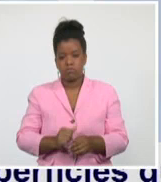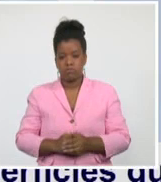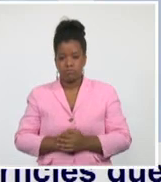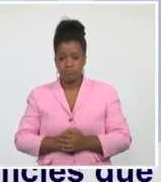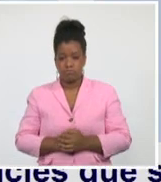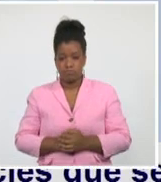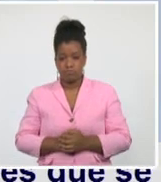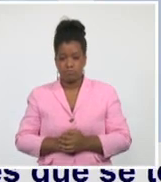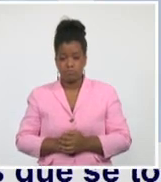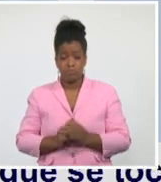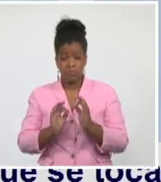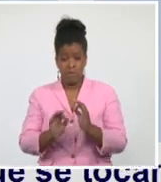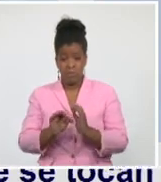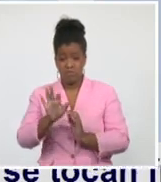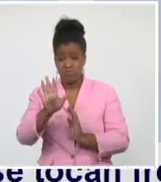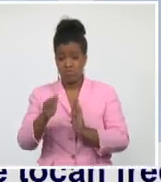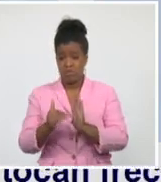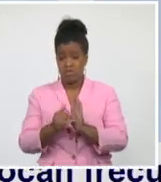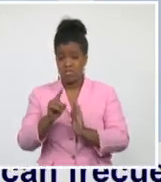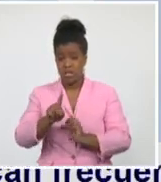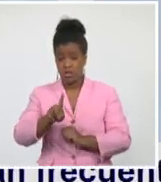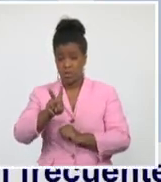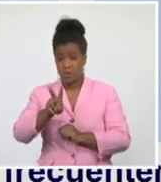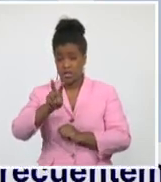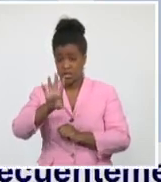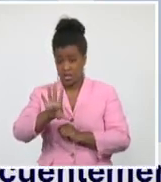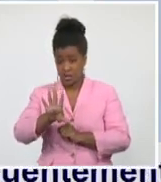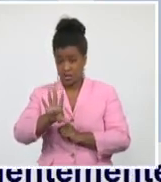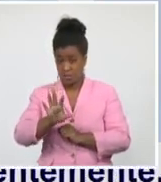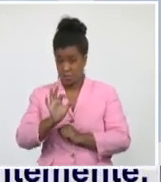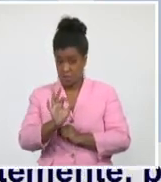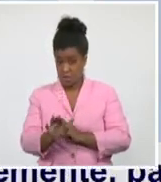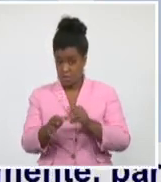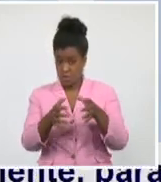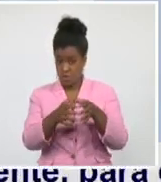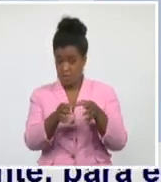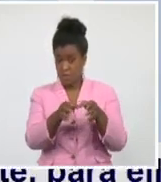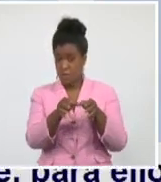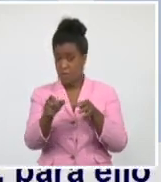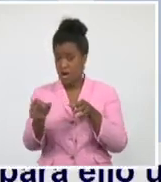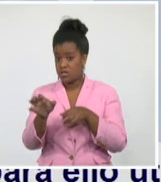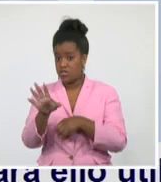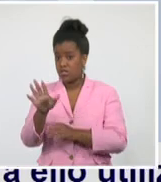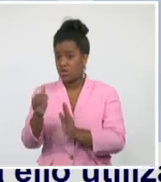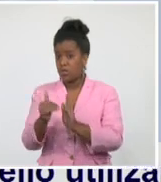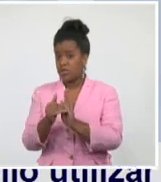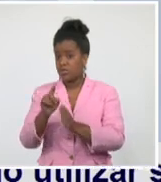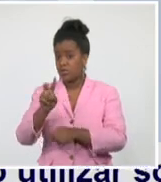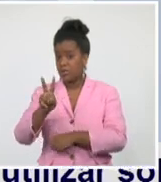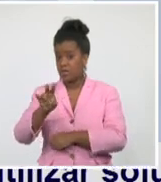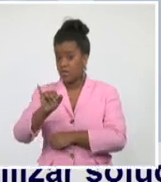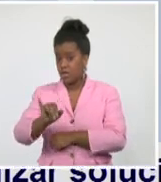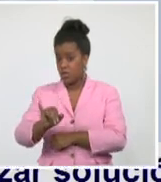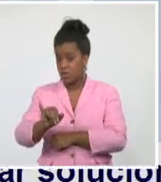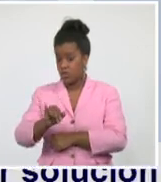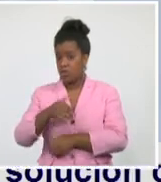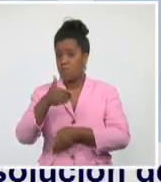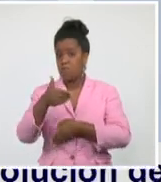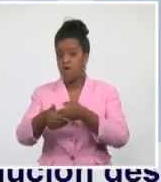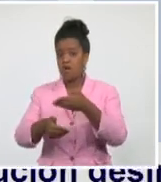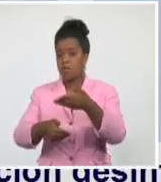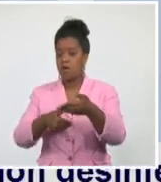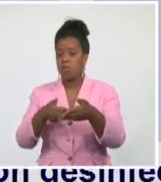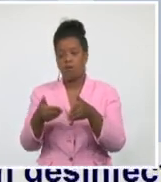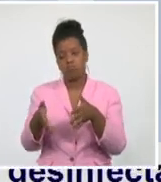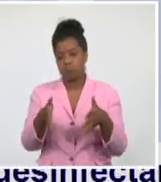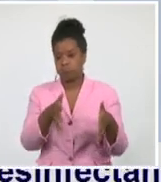5.123, 5.061 con una evolución clínica estable, el 98